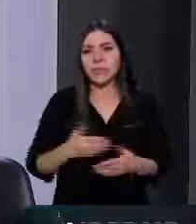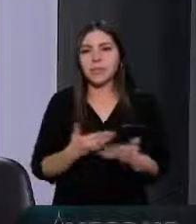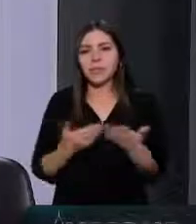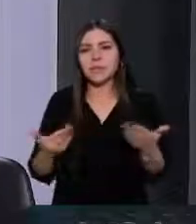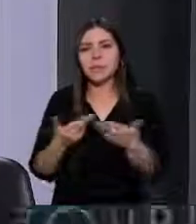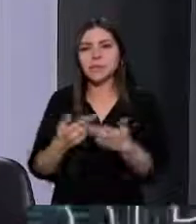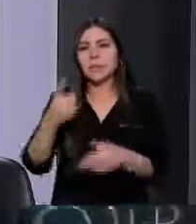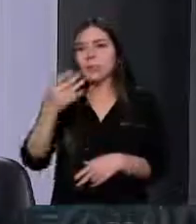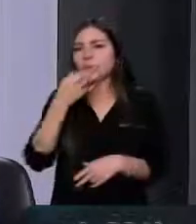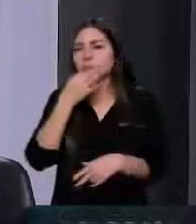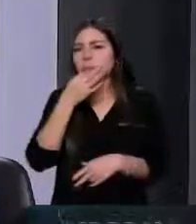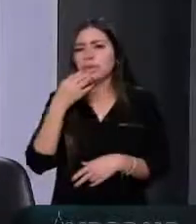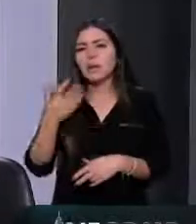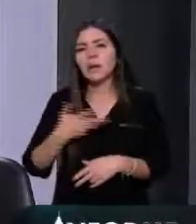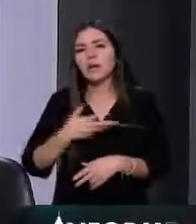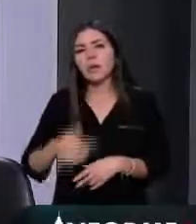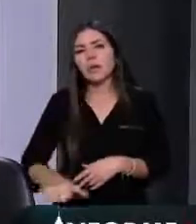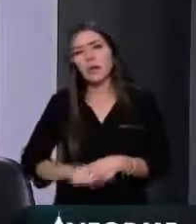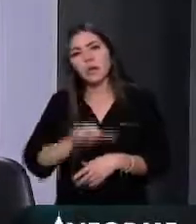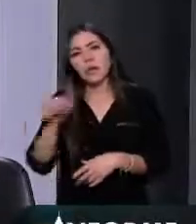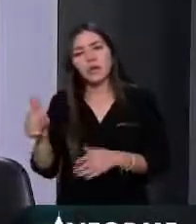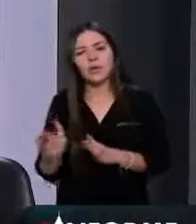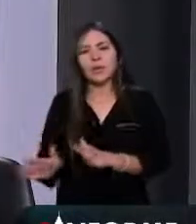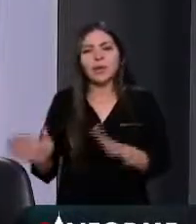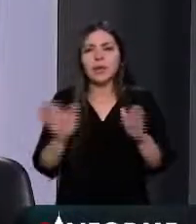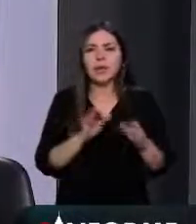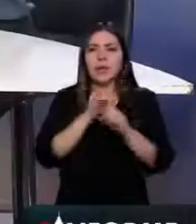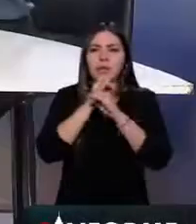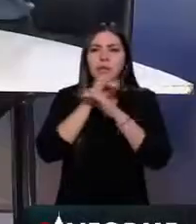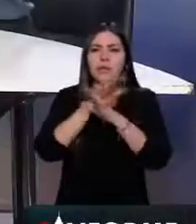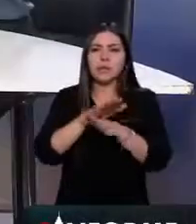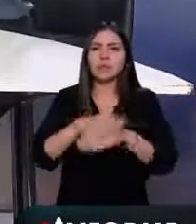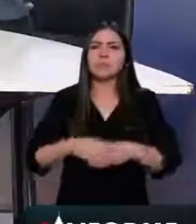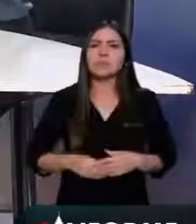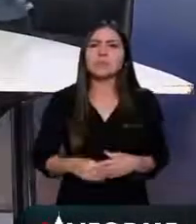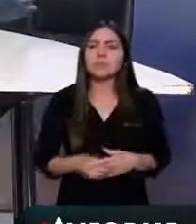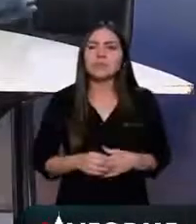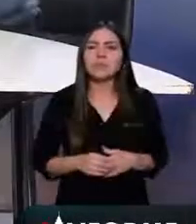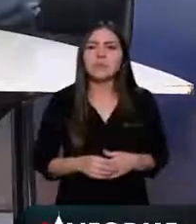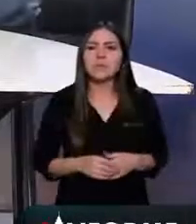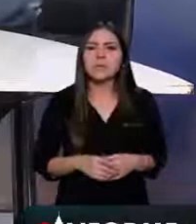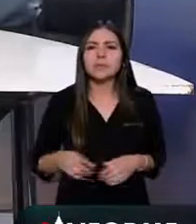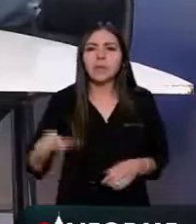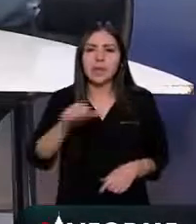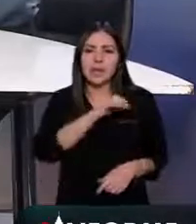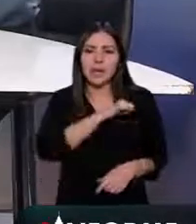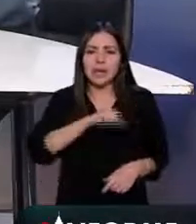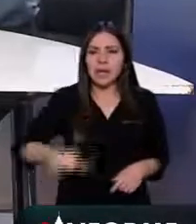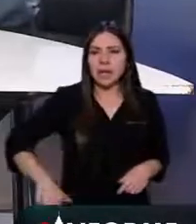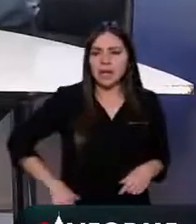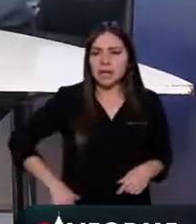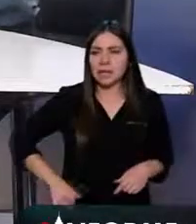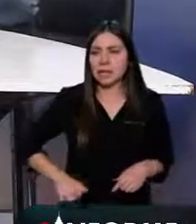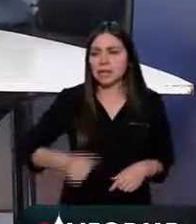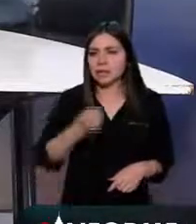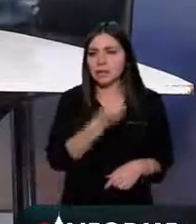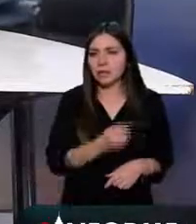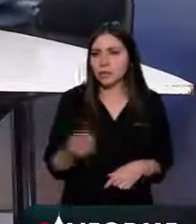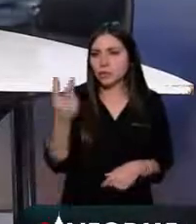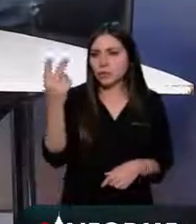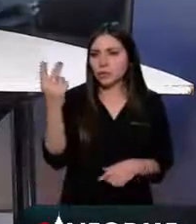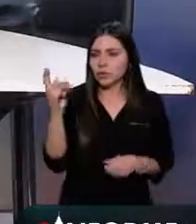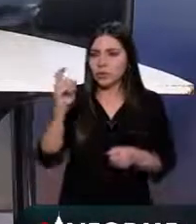un minutito nada más, pero había otros datos. Dos alcaldías formaban parte de los